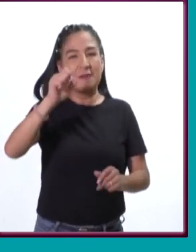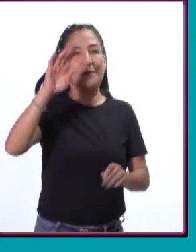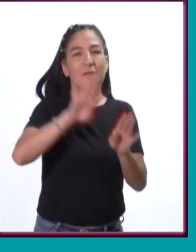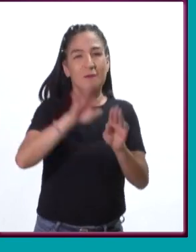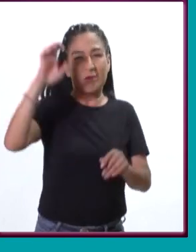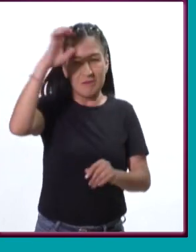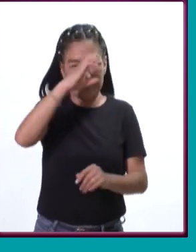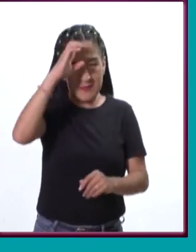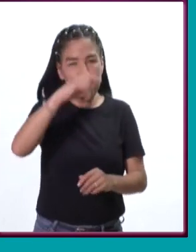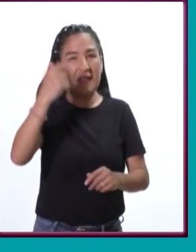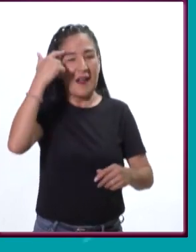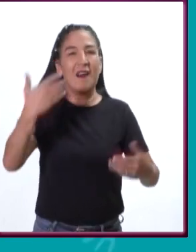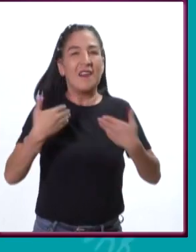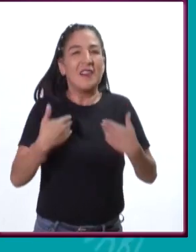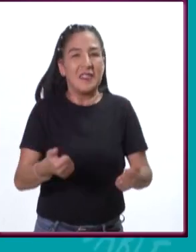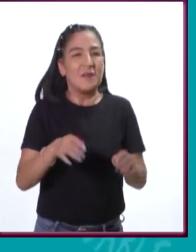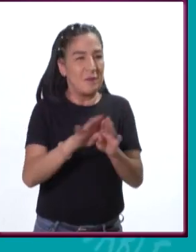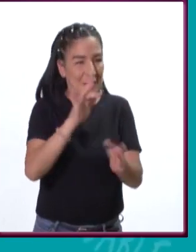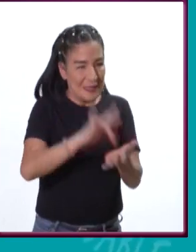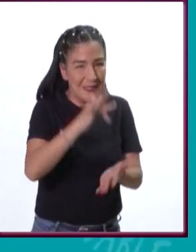indique que debe pasar.